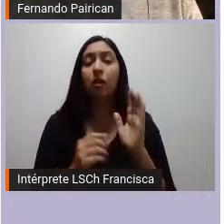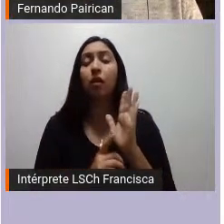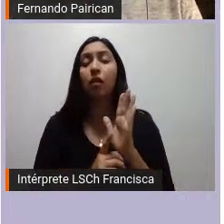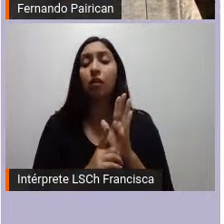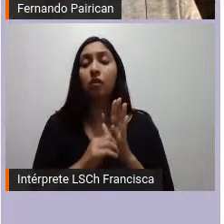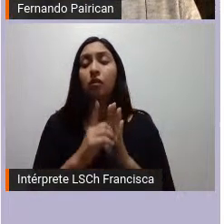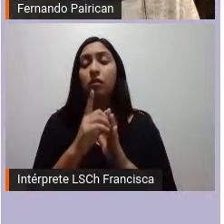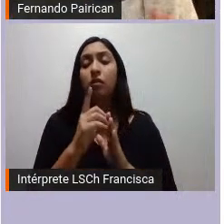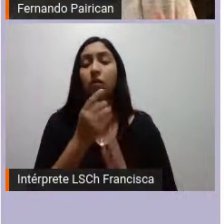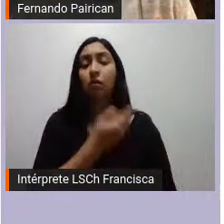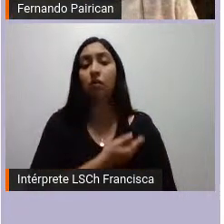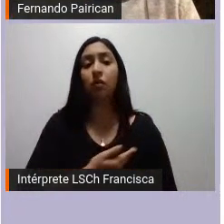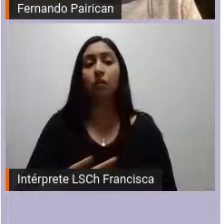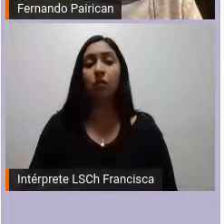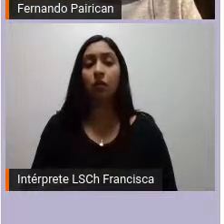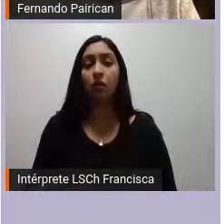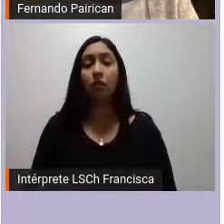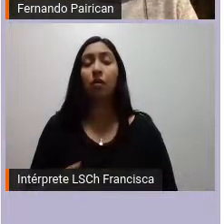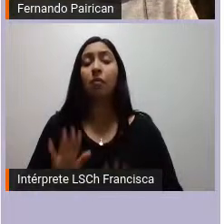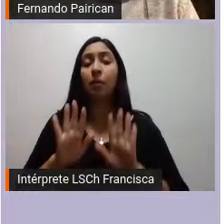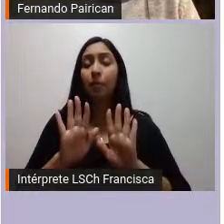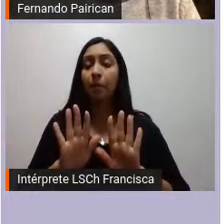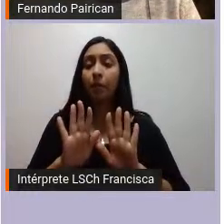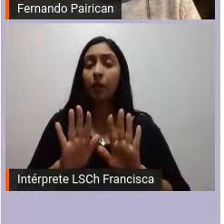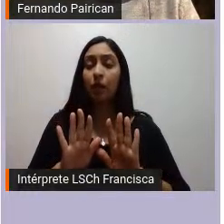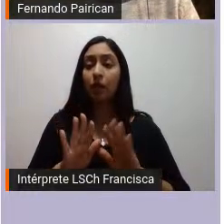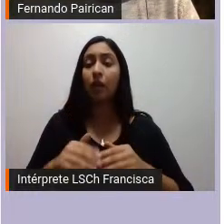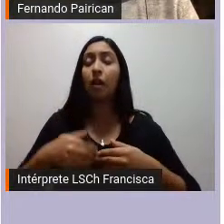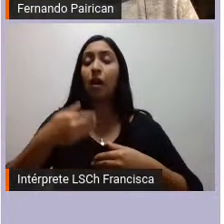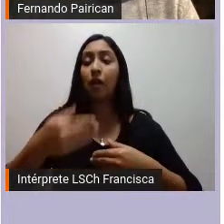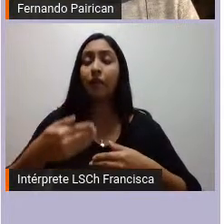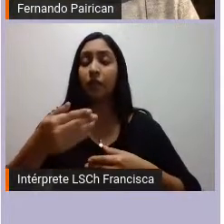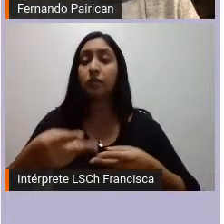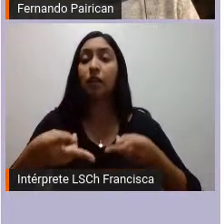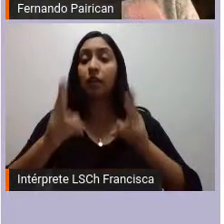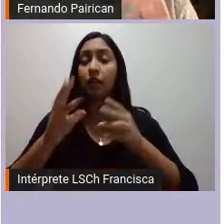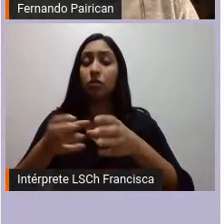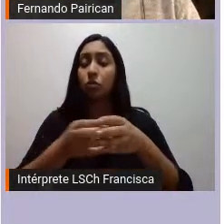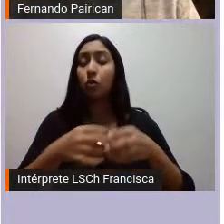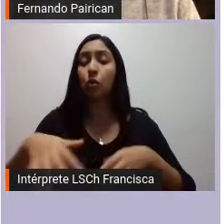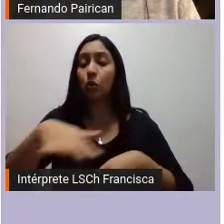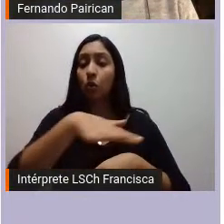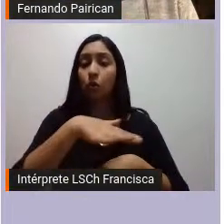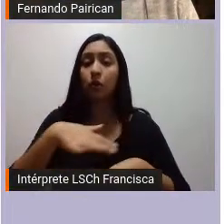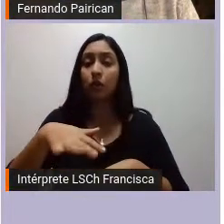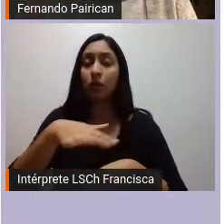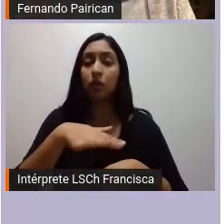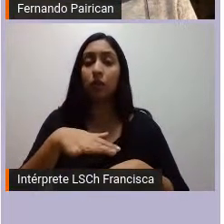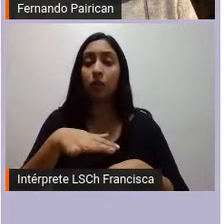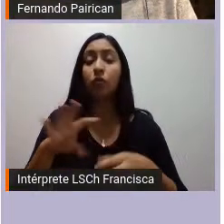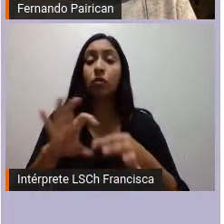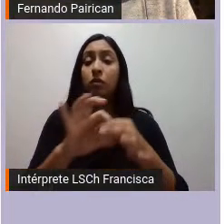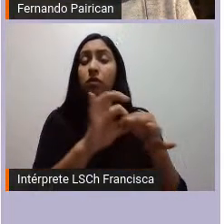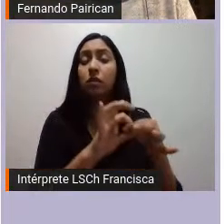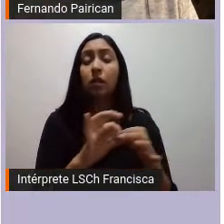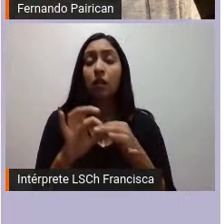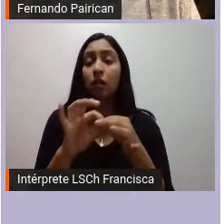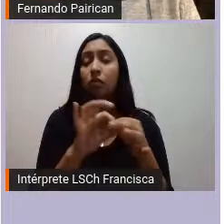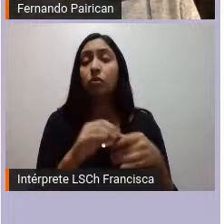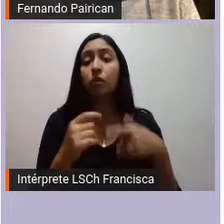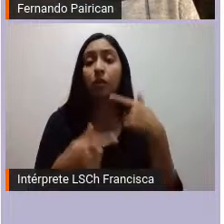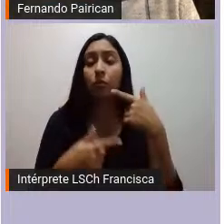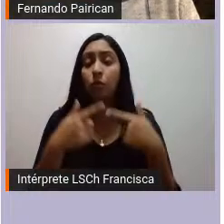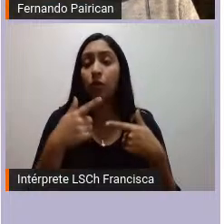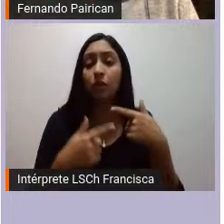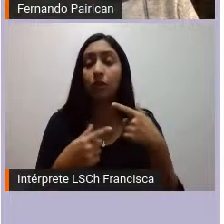para detener tal vez el avance de los derechos colectivos es que se asocia esta política de carácter más económica